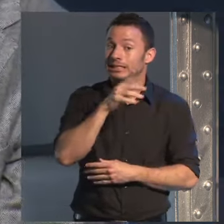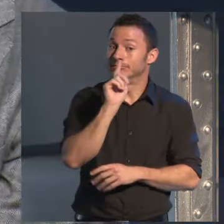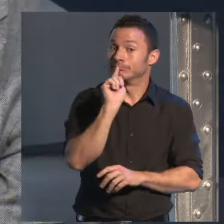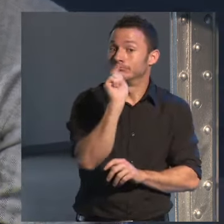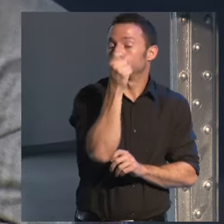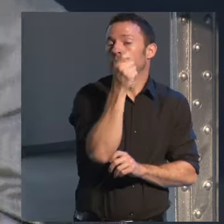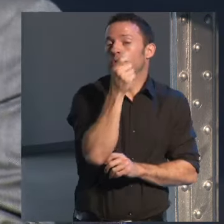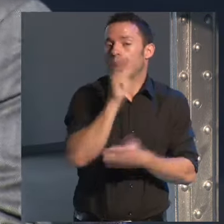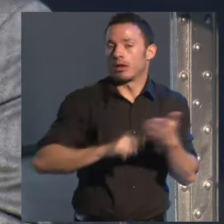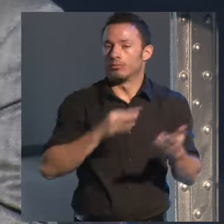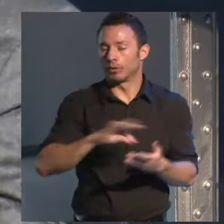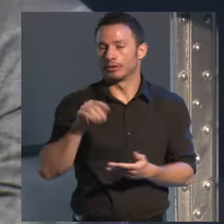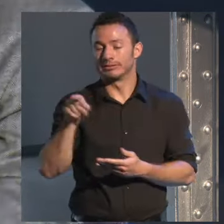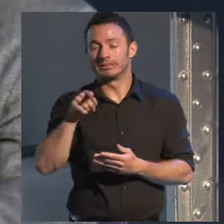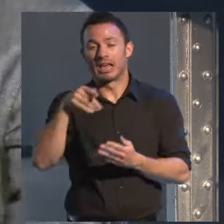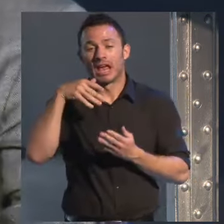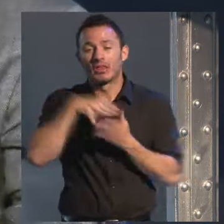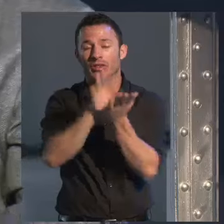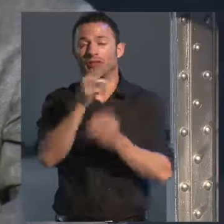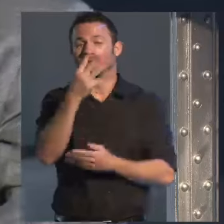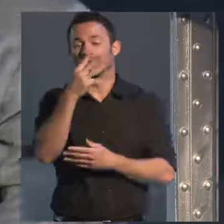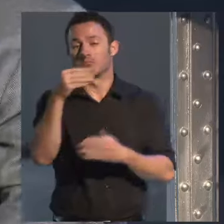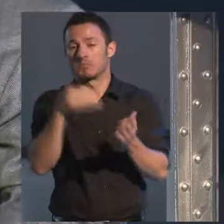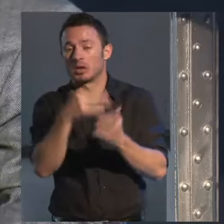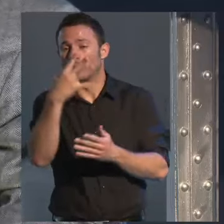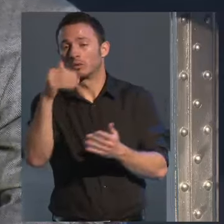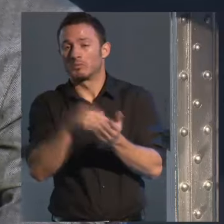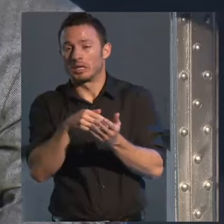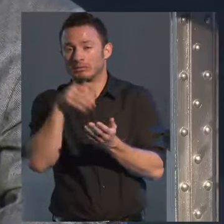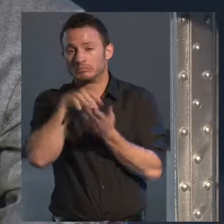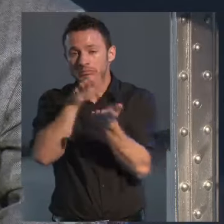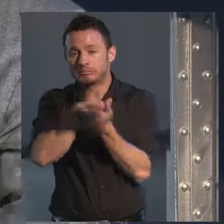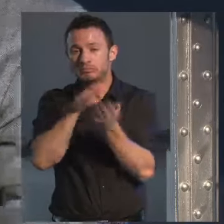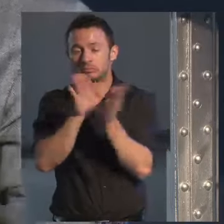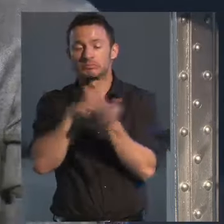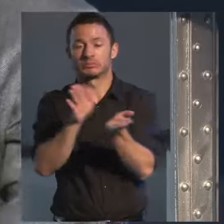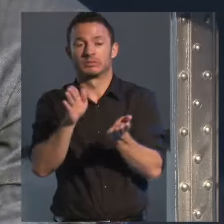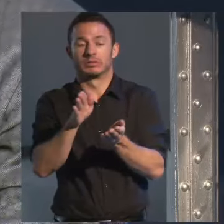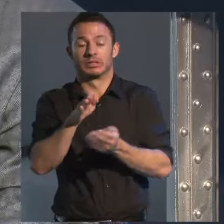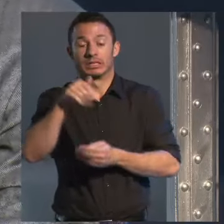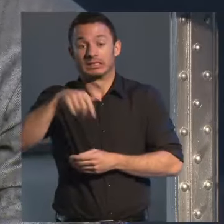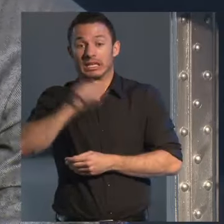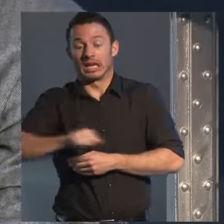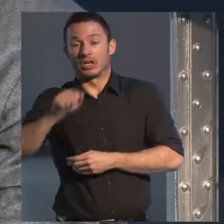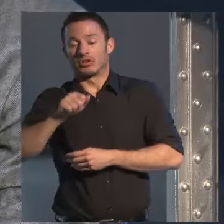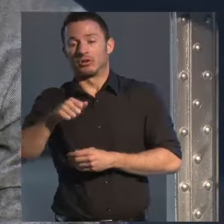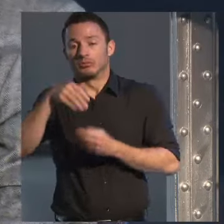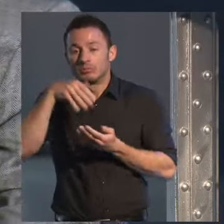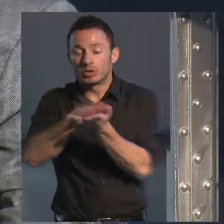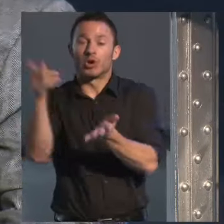ediciones de 3-4 mil ejemplares este año se van a hacer varias reediciones espero que se hagan